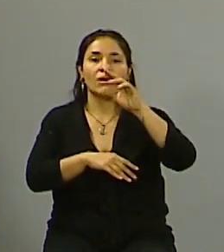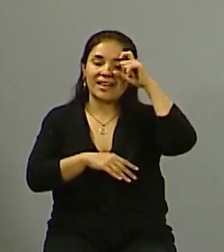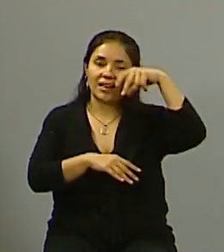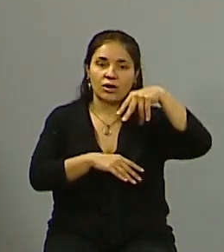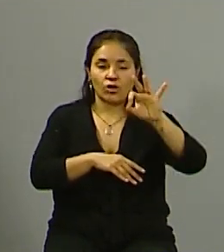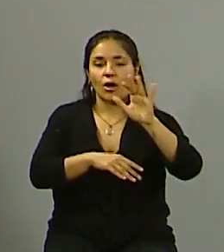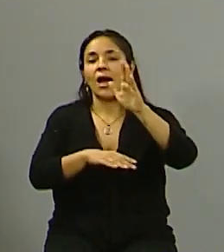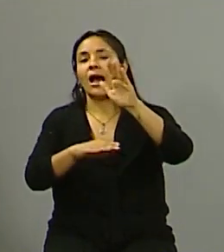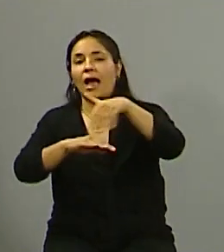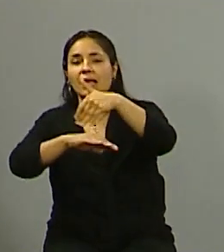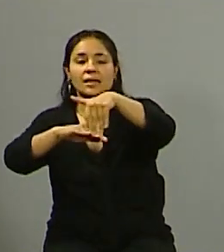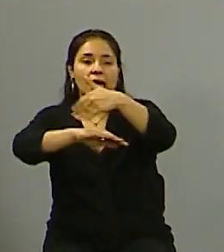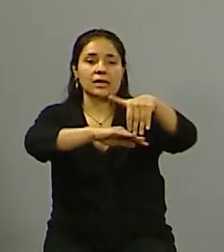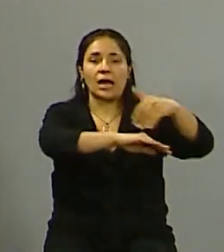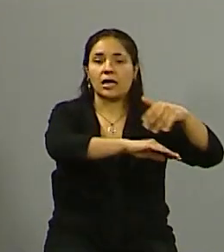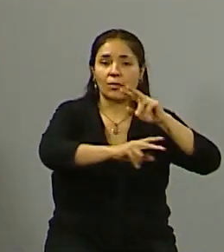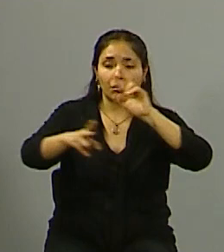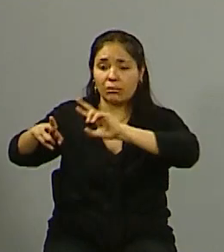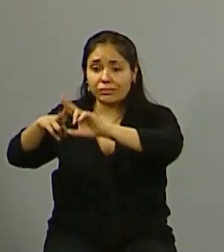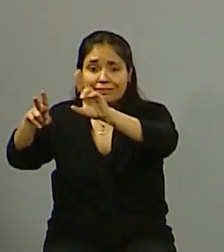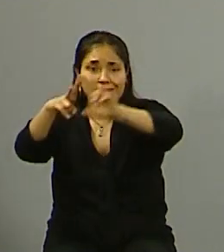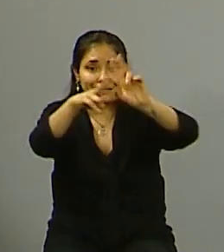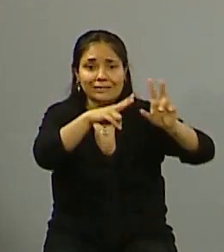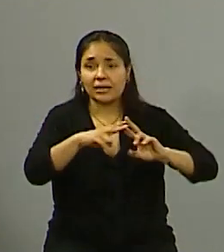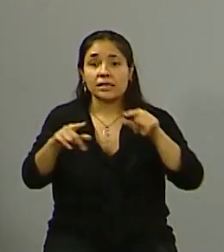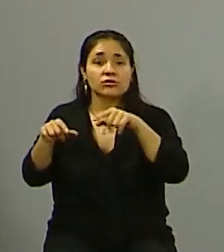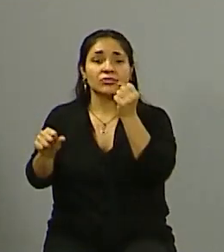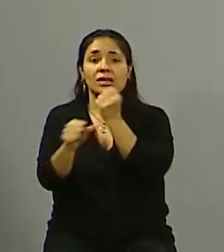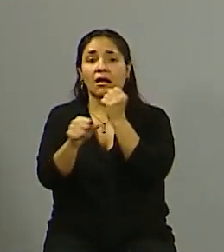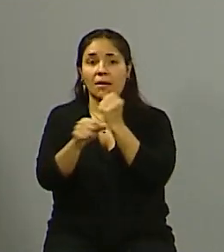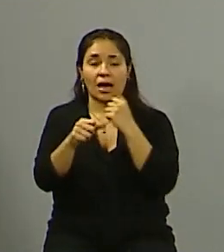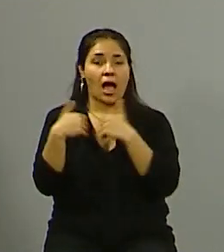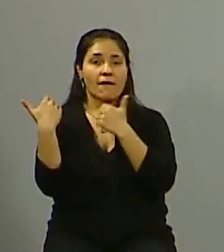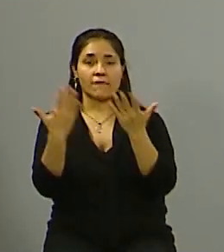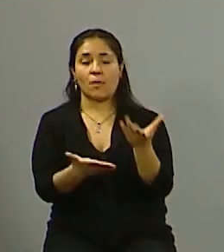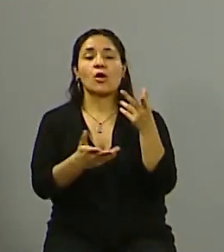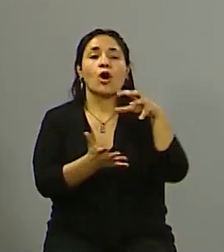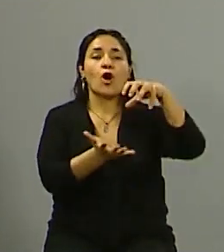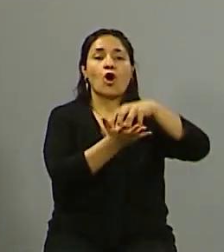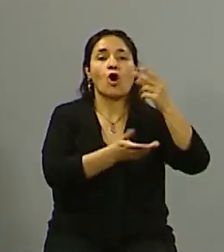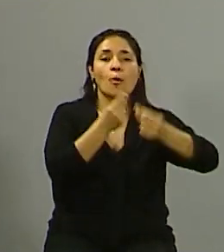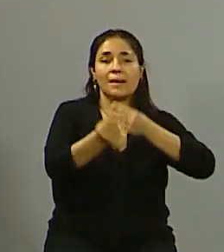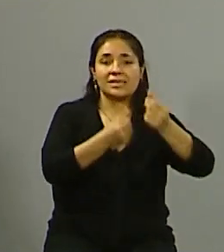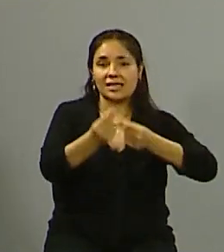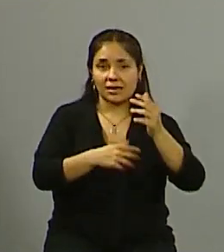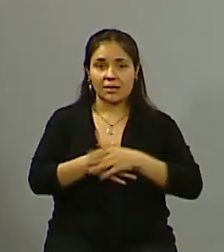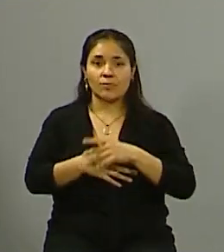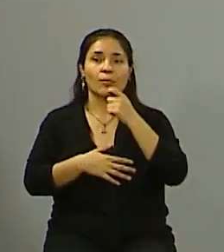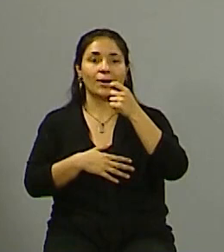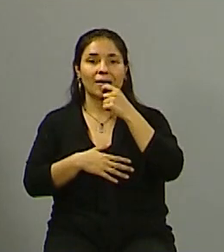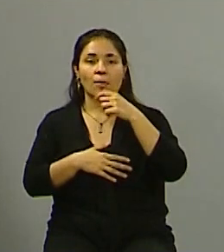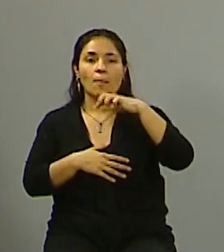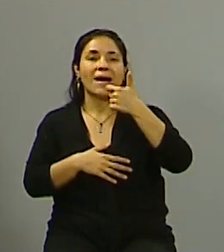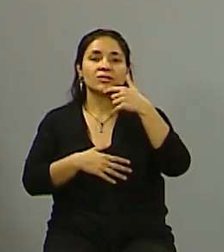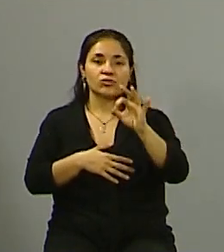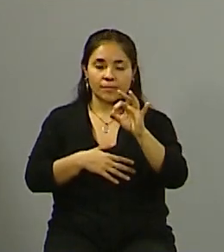B. González, todos esos trabajos le sirven al comerciante. En la calle Paso de Andes cada vez hay más comercio, se da un fomento